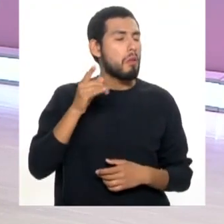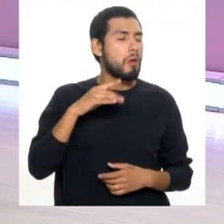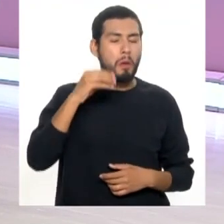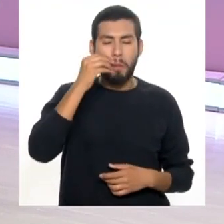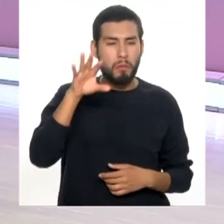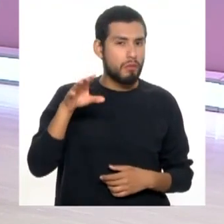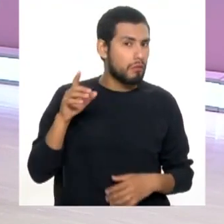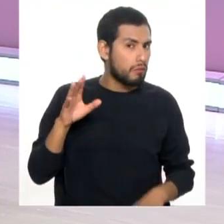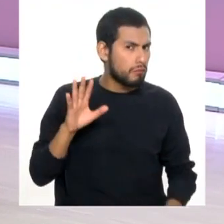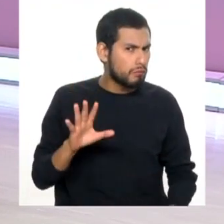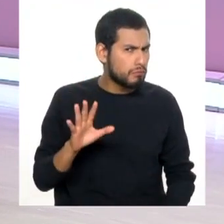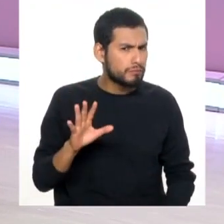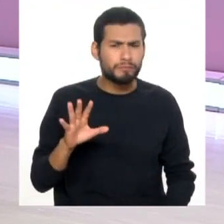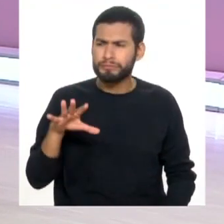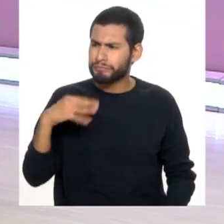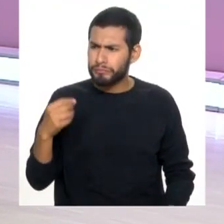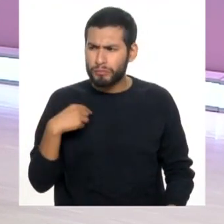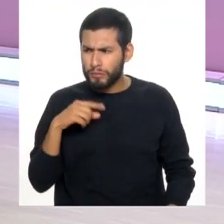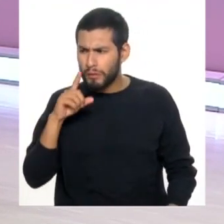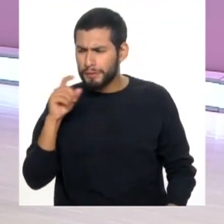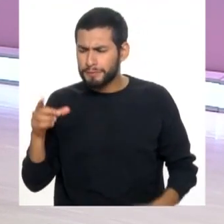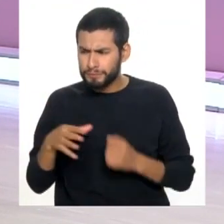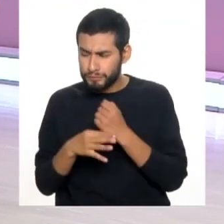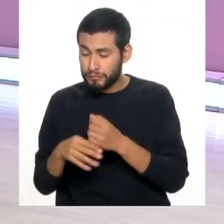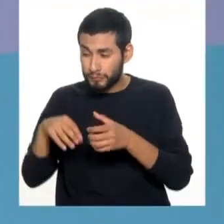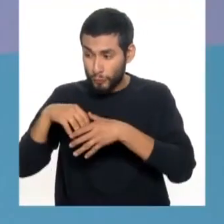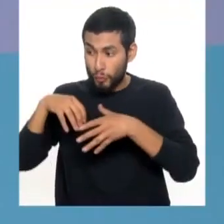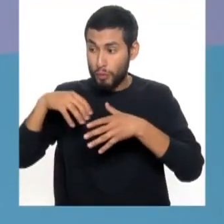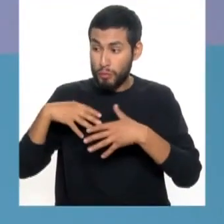le hago una pregunta, doctor. ¿La gingivitis se cura?